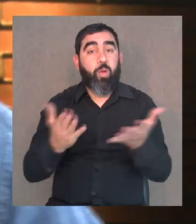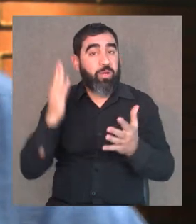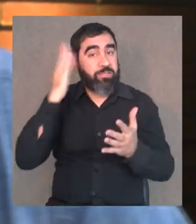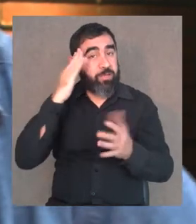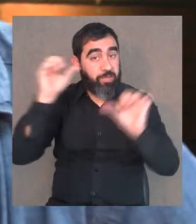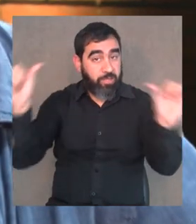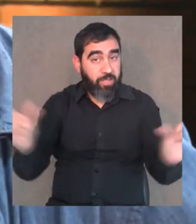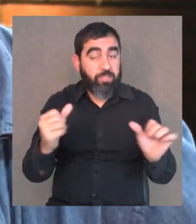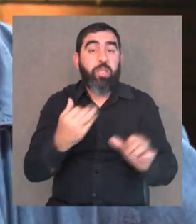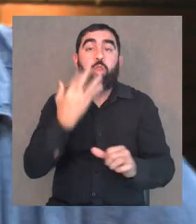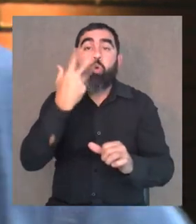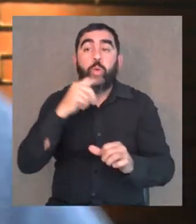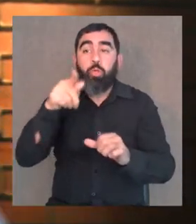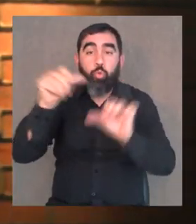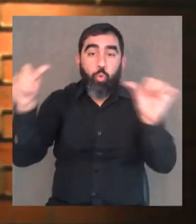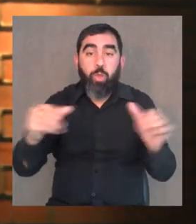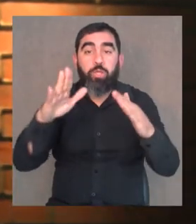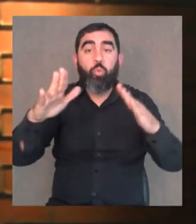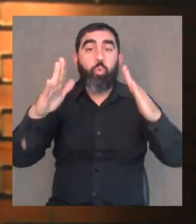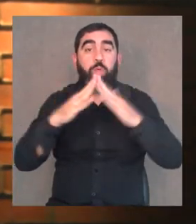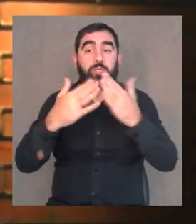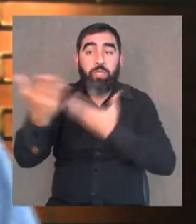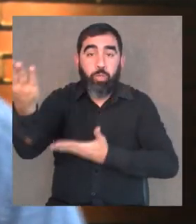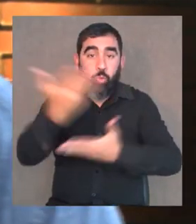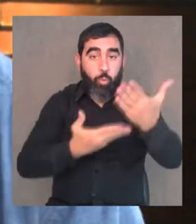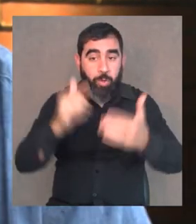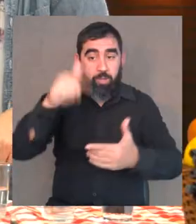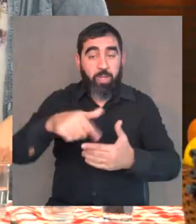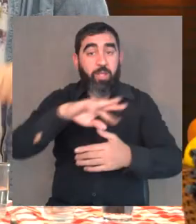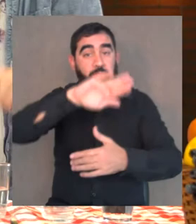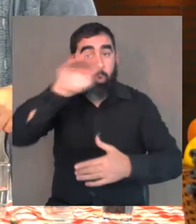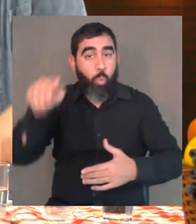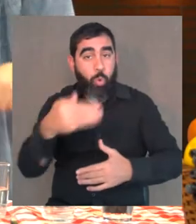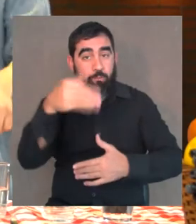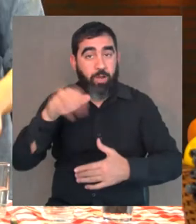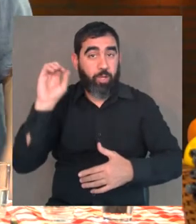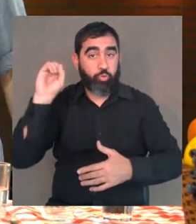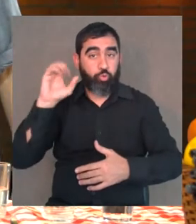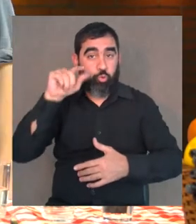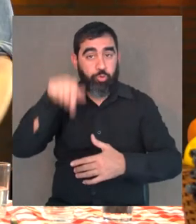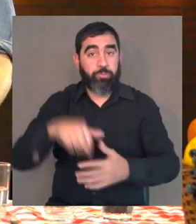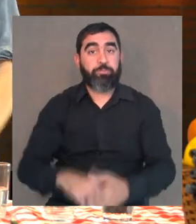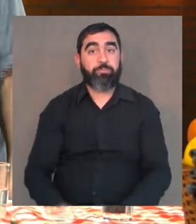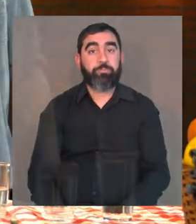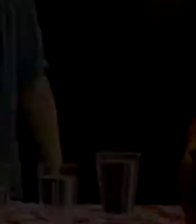Ahora que saben cómo hacerlo, nos encantaría que lo hagan en sus casas y lo compartan con nosotros a través de nuestras redes sociales.